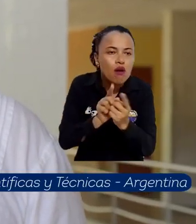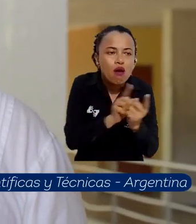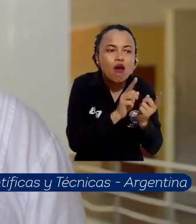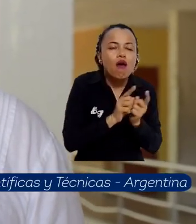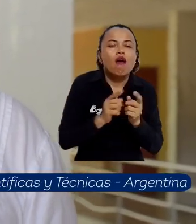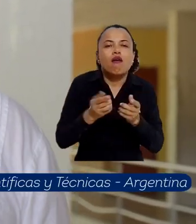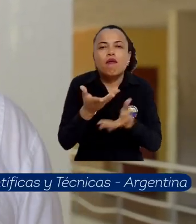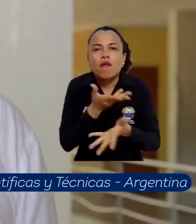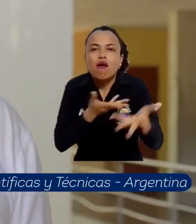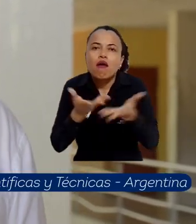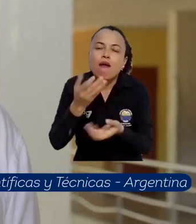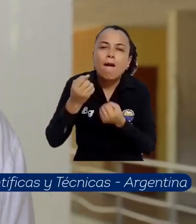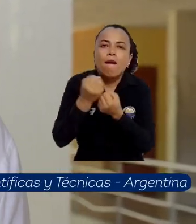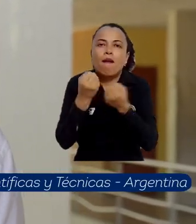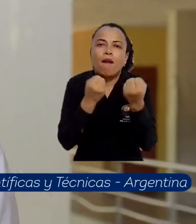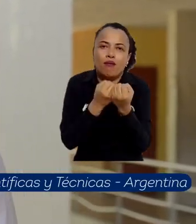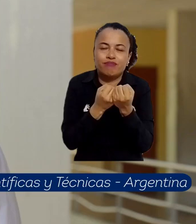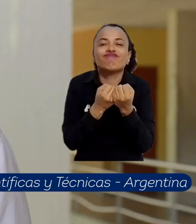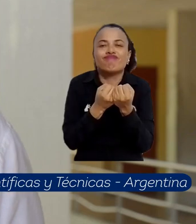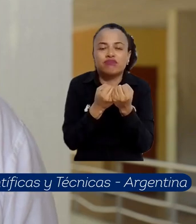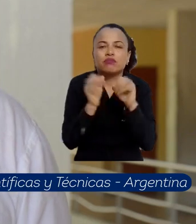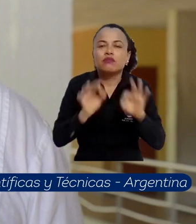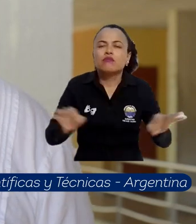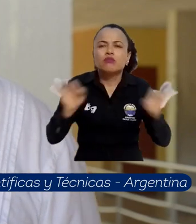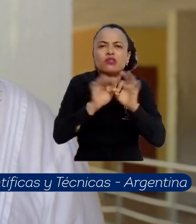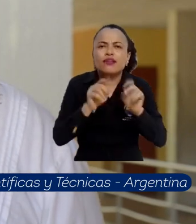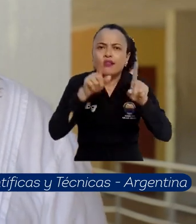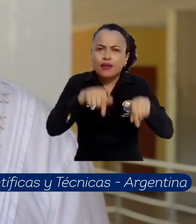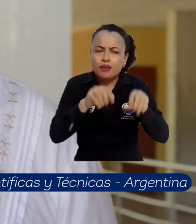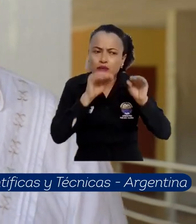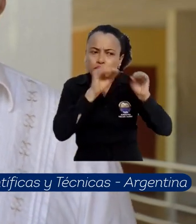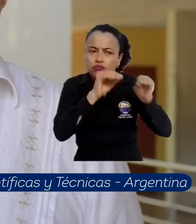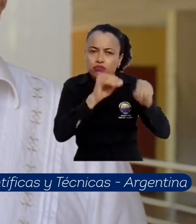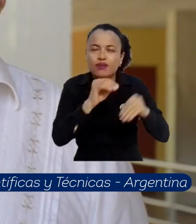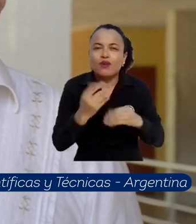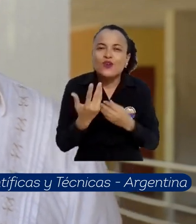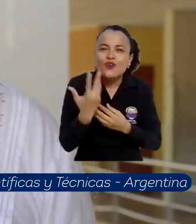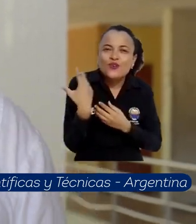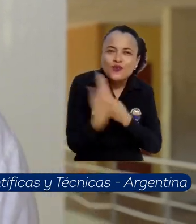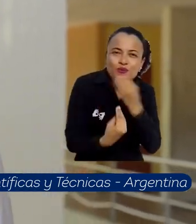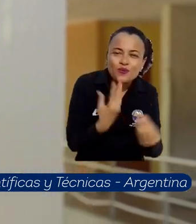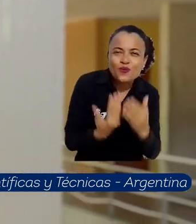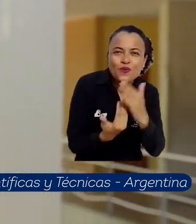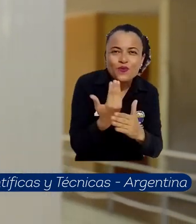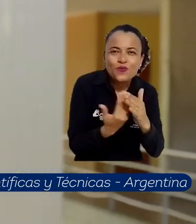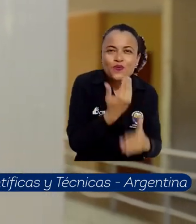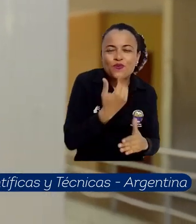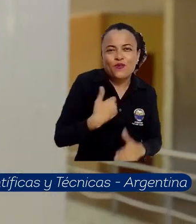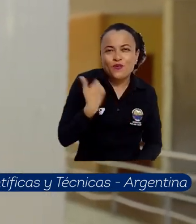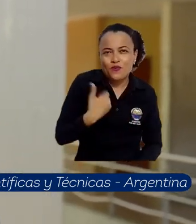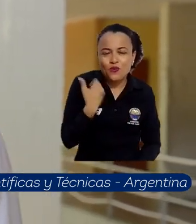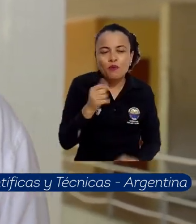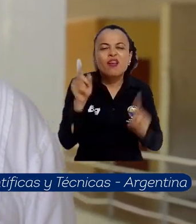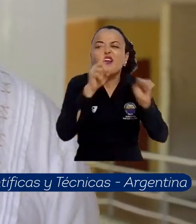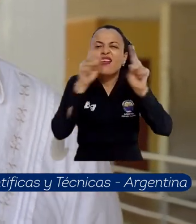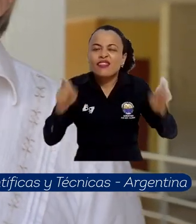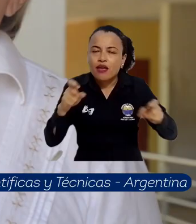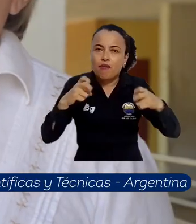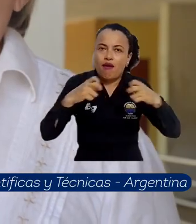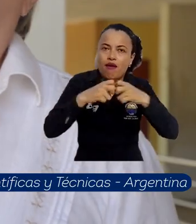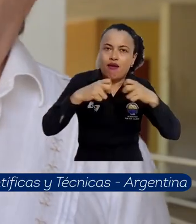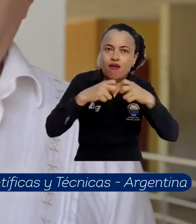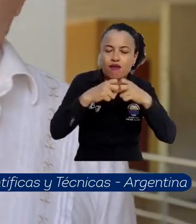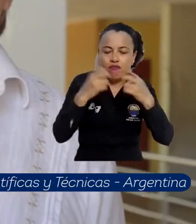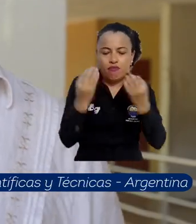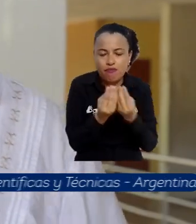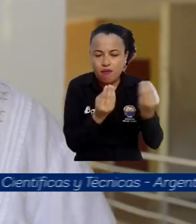más, para poder empezar a cooperar y para inculcar también a las jóvenes generaciones todo el tema